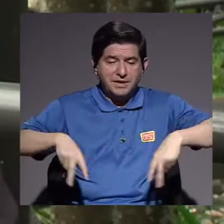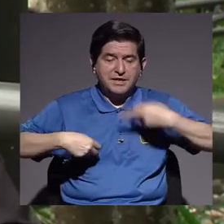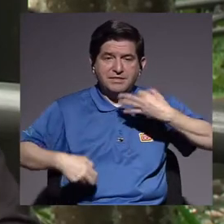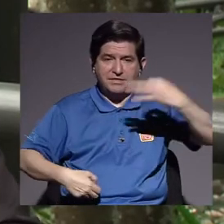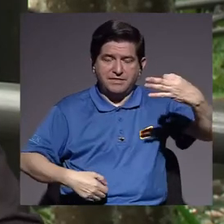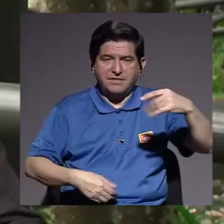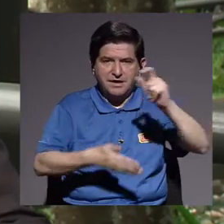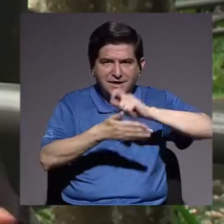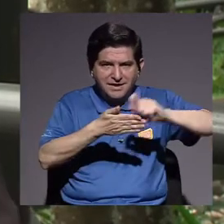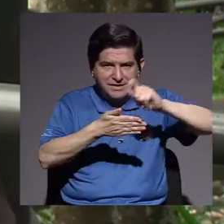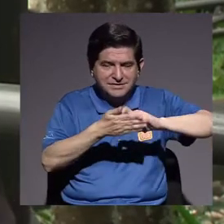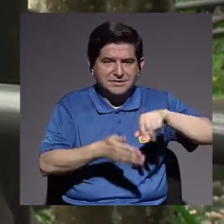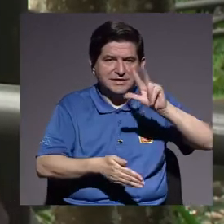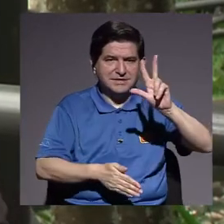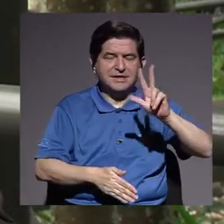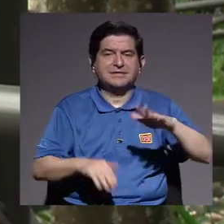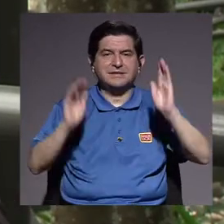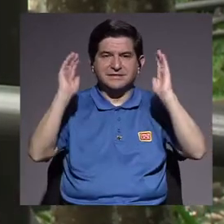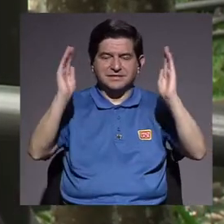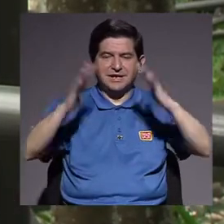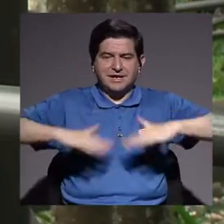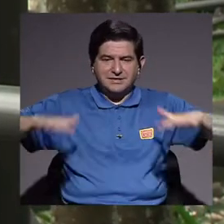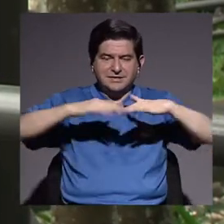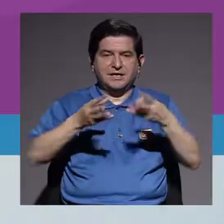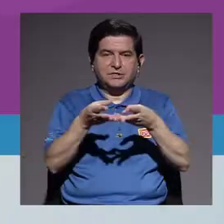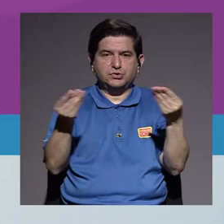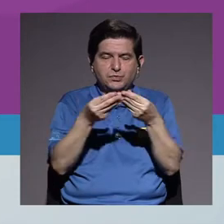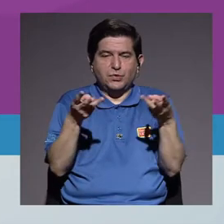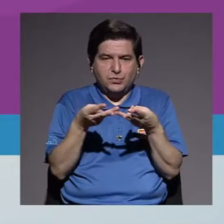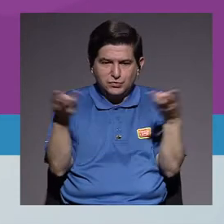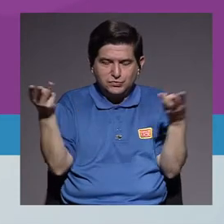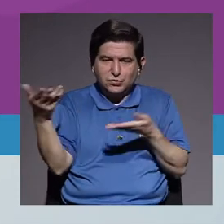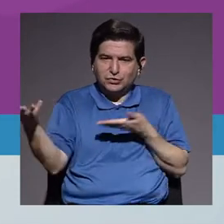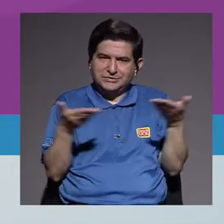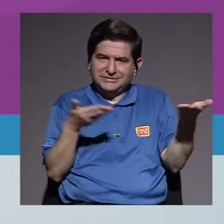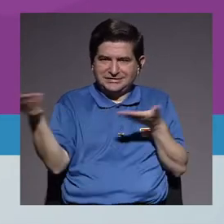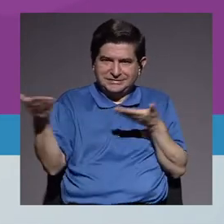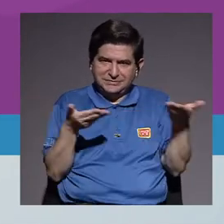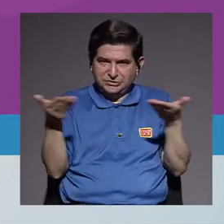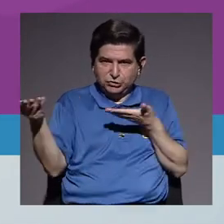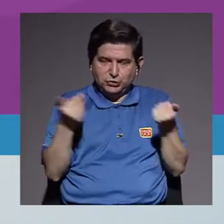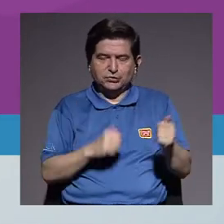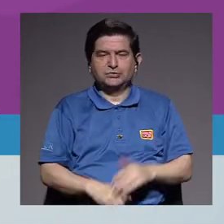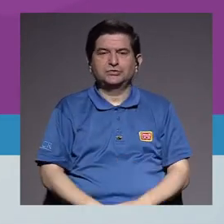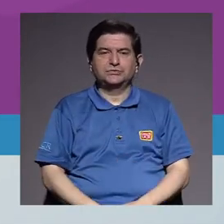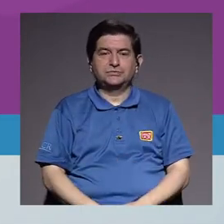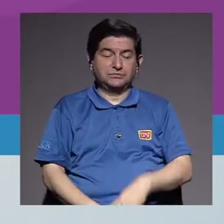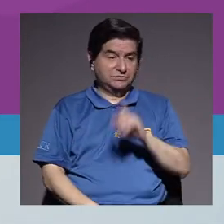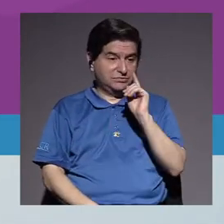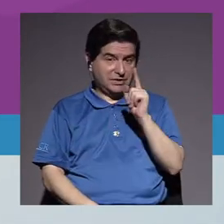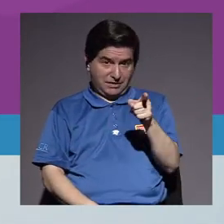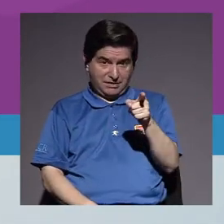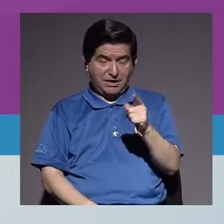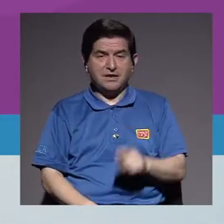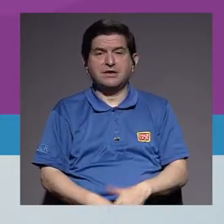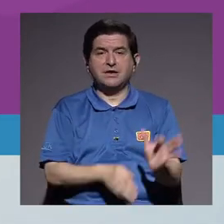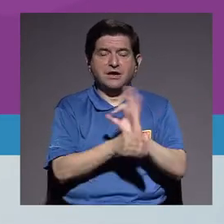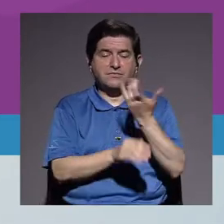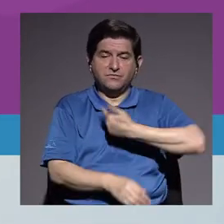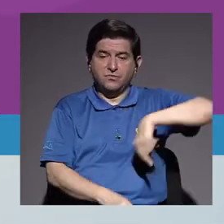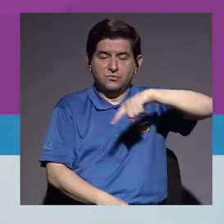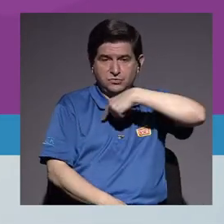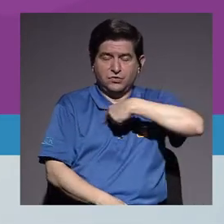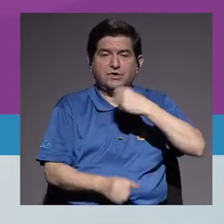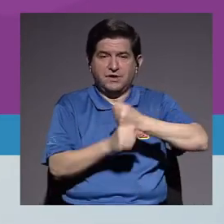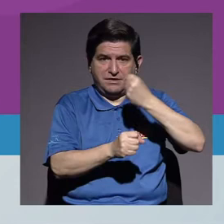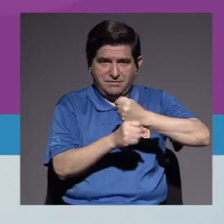está escrita al menos en tres grandes esferas. La esfera de la producción de mercancía, servicios, ¿no? En la cual funcionamos nosotros cuando